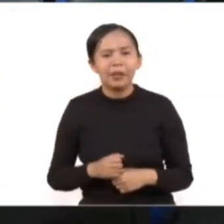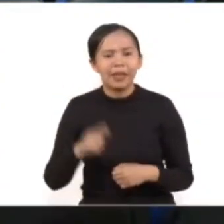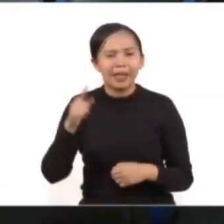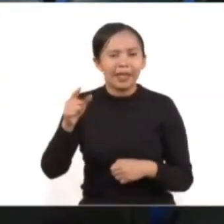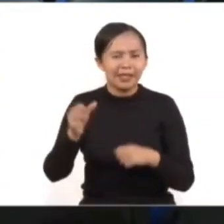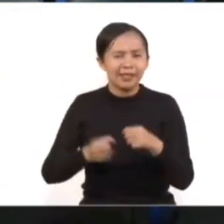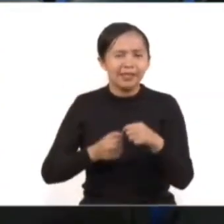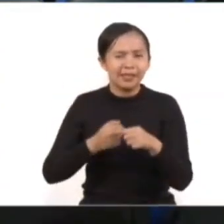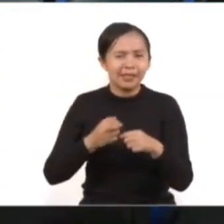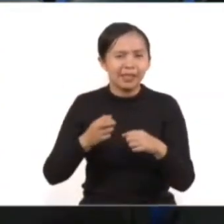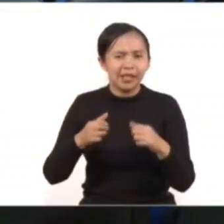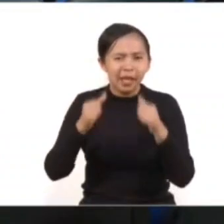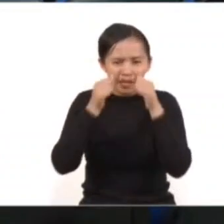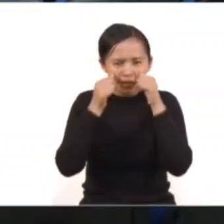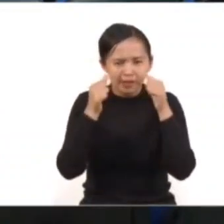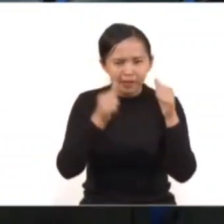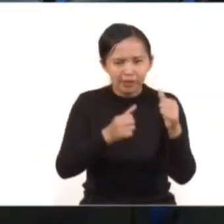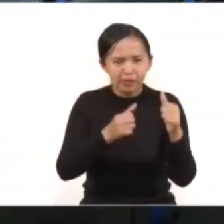y Justicia en la Ciudad de México.